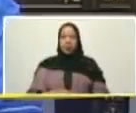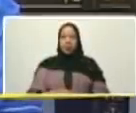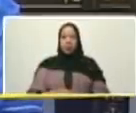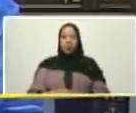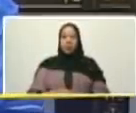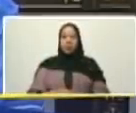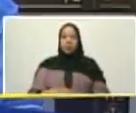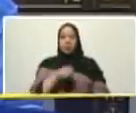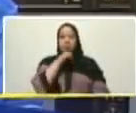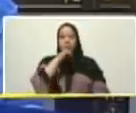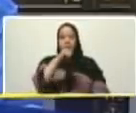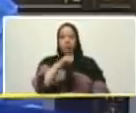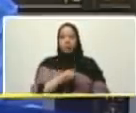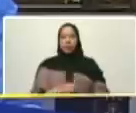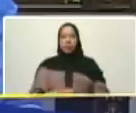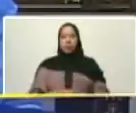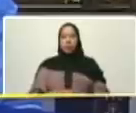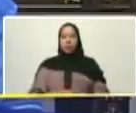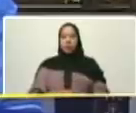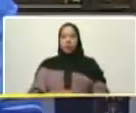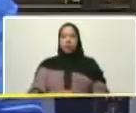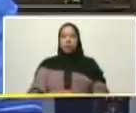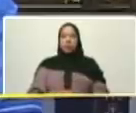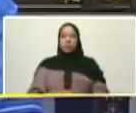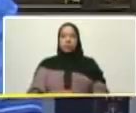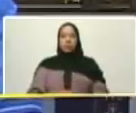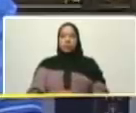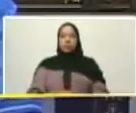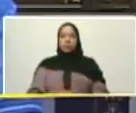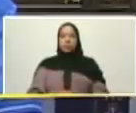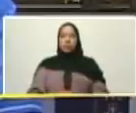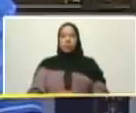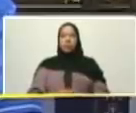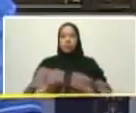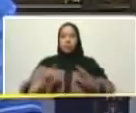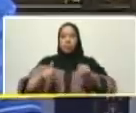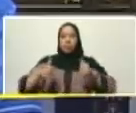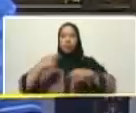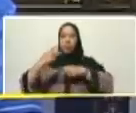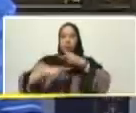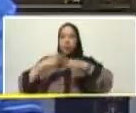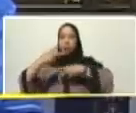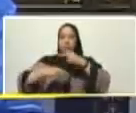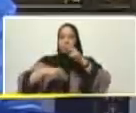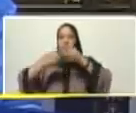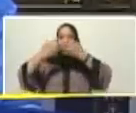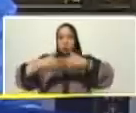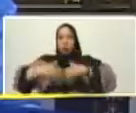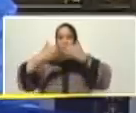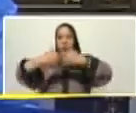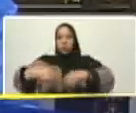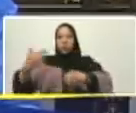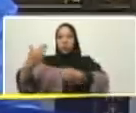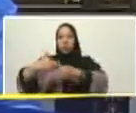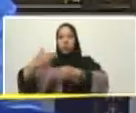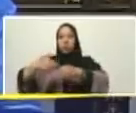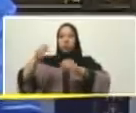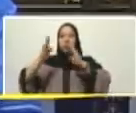anuncio anuncio el renacimiento de la producción de la empresa Petro Casa